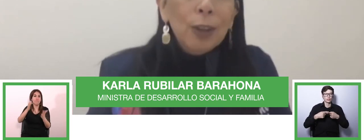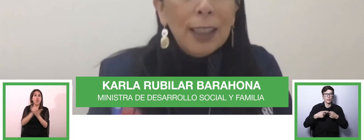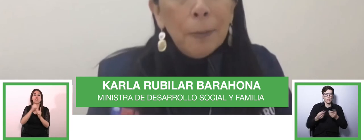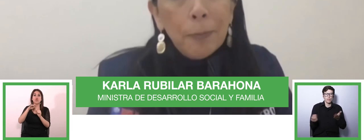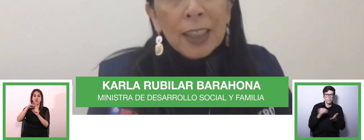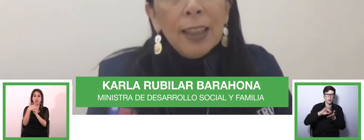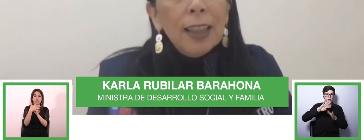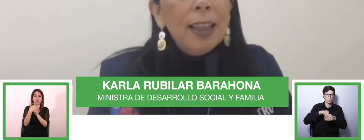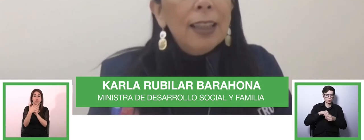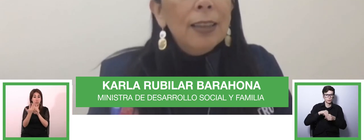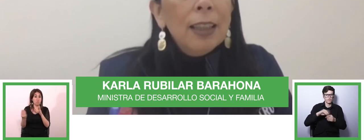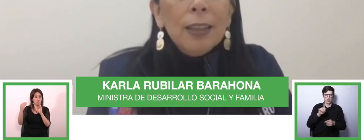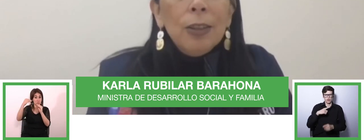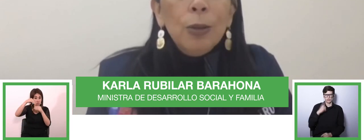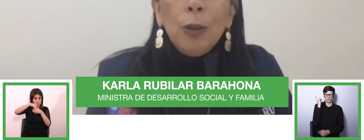sino que